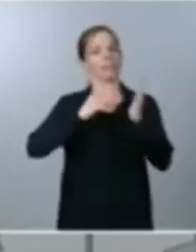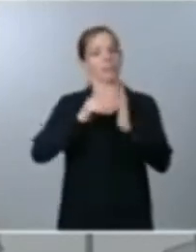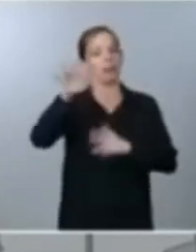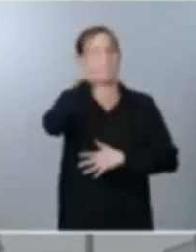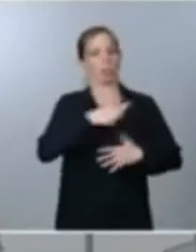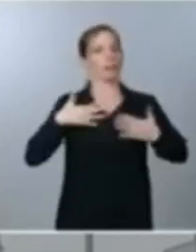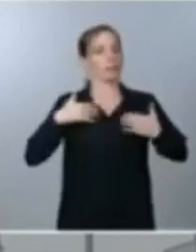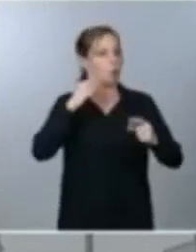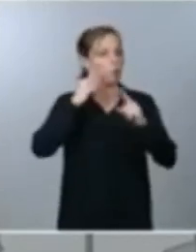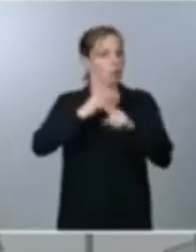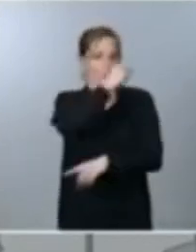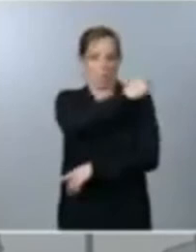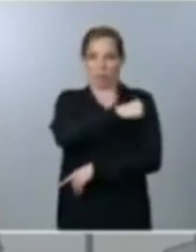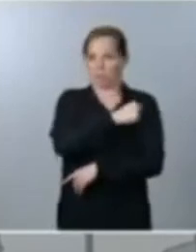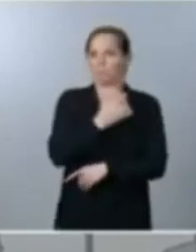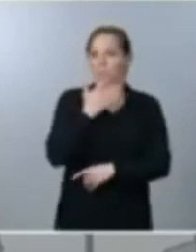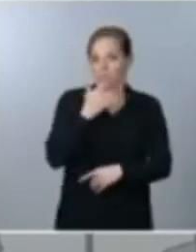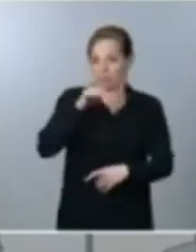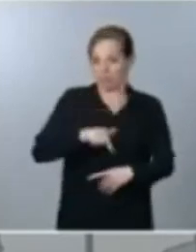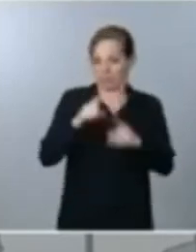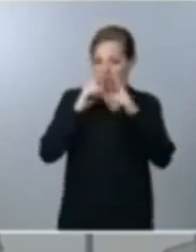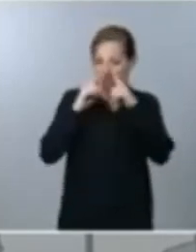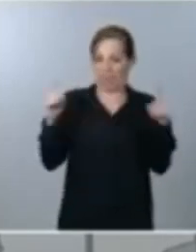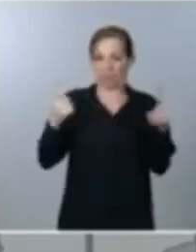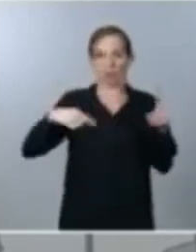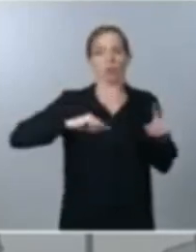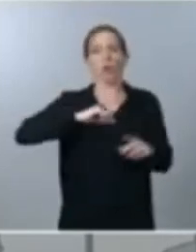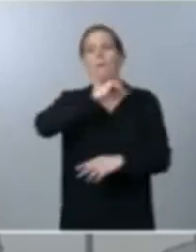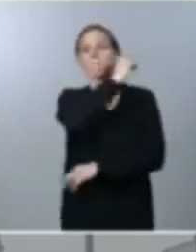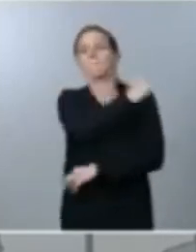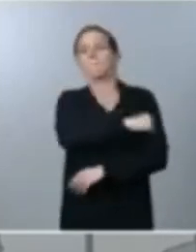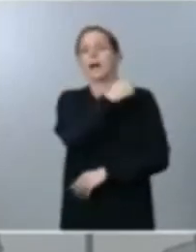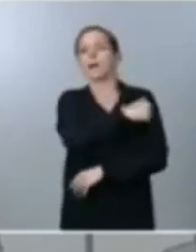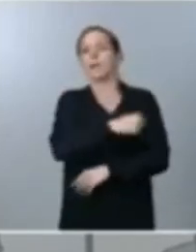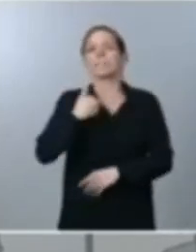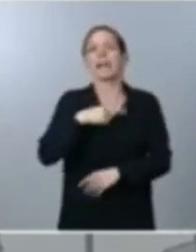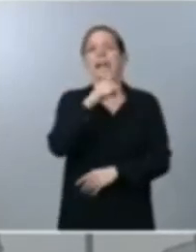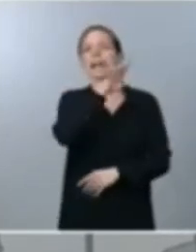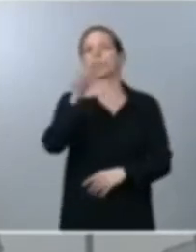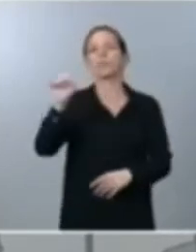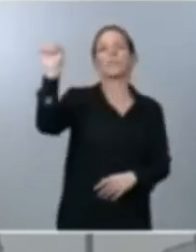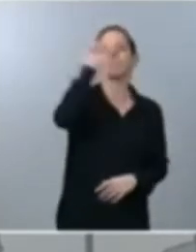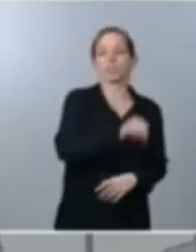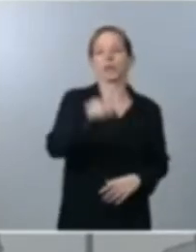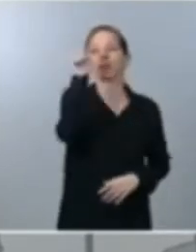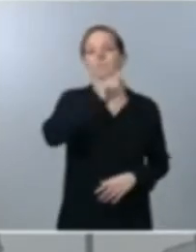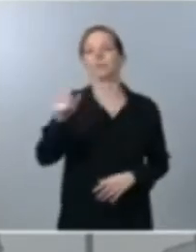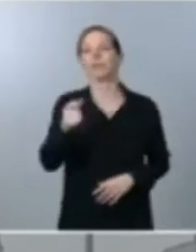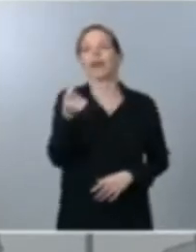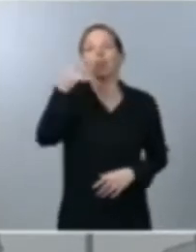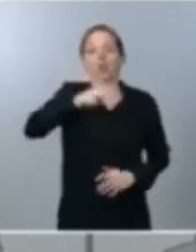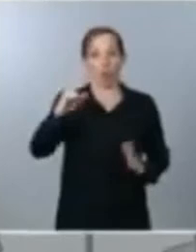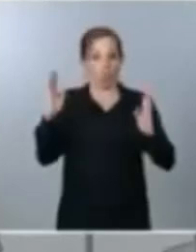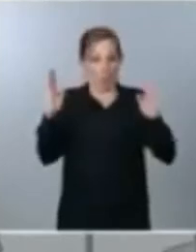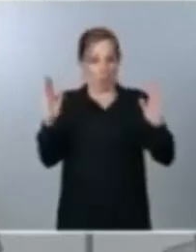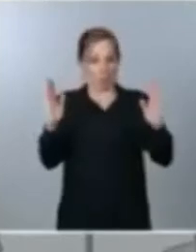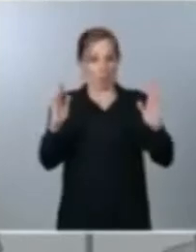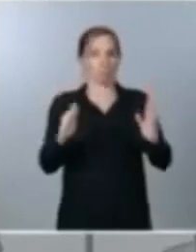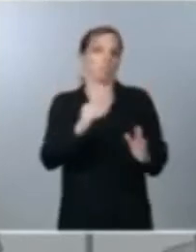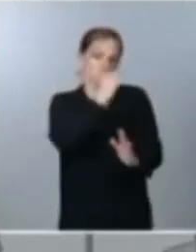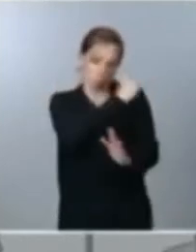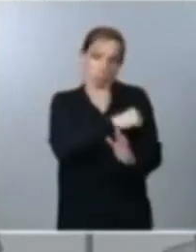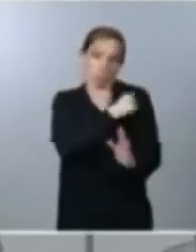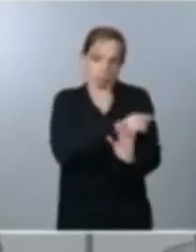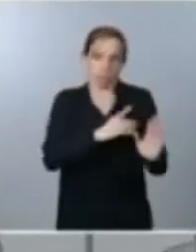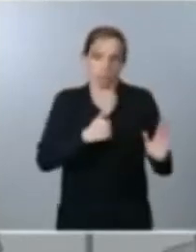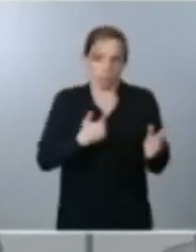la cifra de este año es que hemos vacunado a 14 millones de personas en dos meses y esto si algo demuestra es precisamente